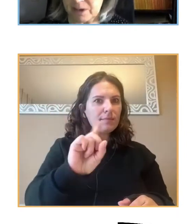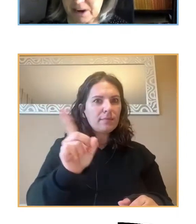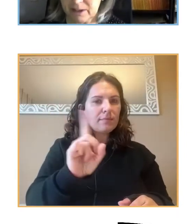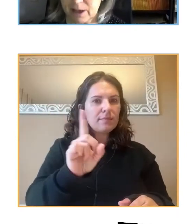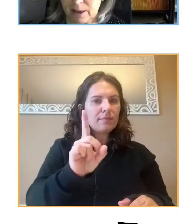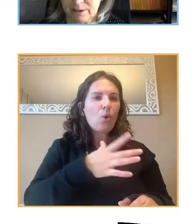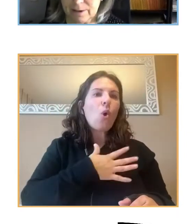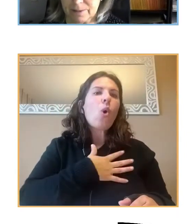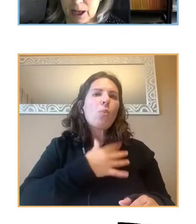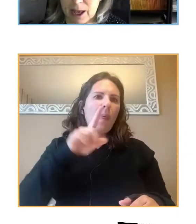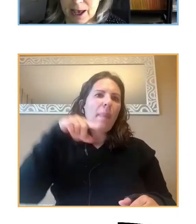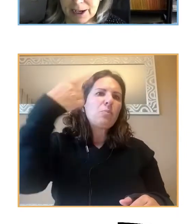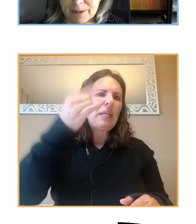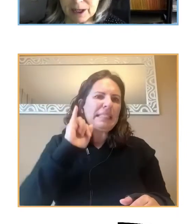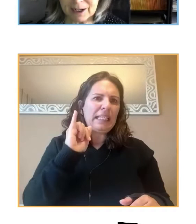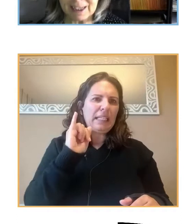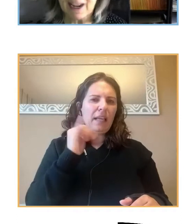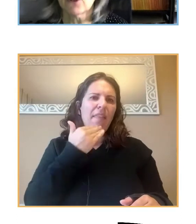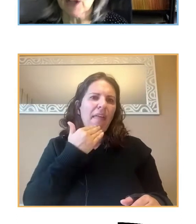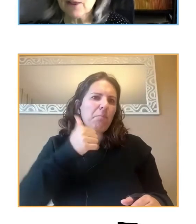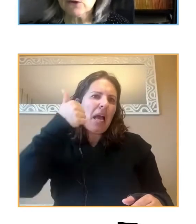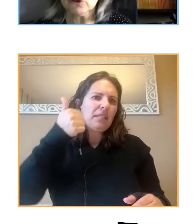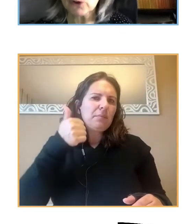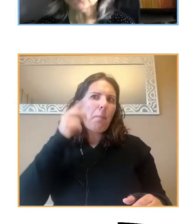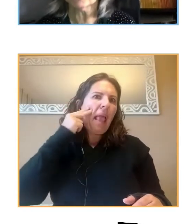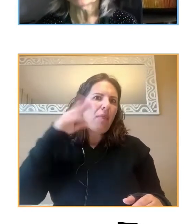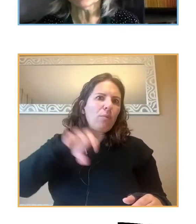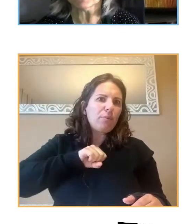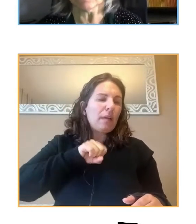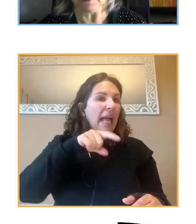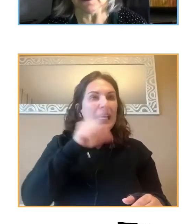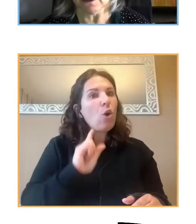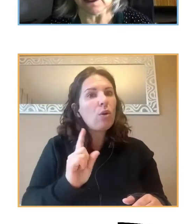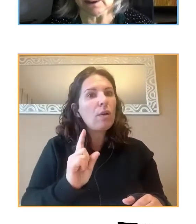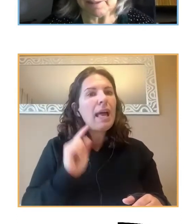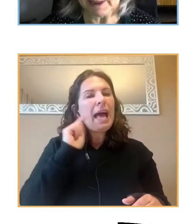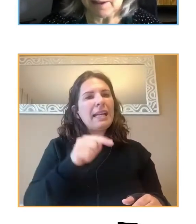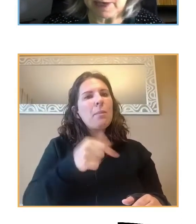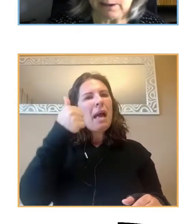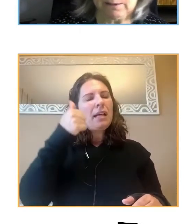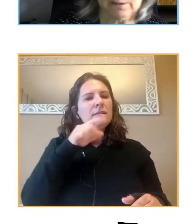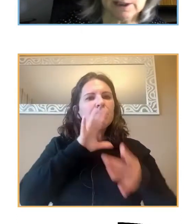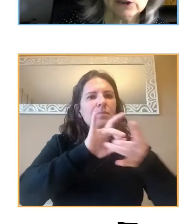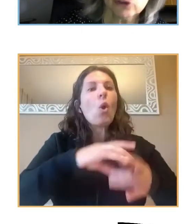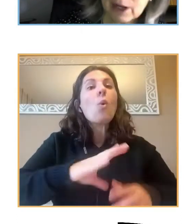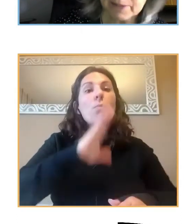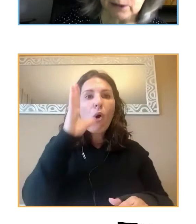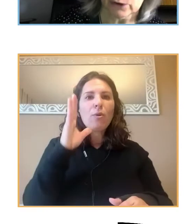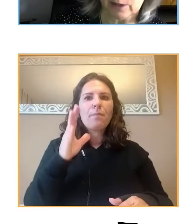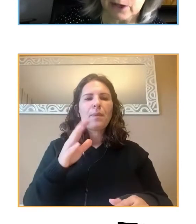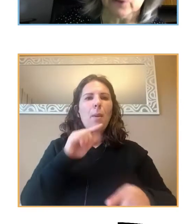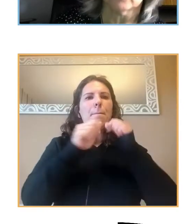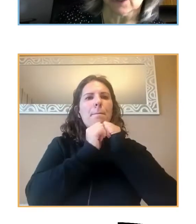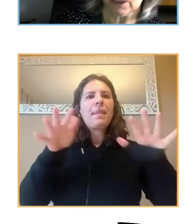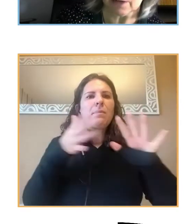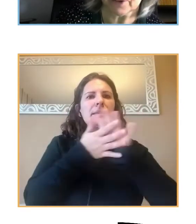épocas más avanzadas. Era relacionado con todo lo que implica la pandemia, no solamente